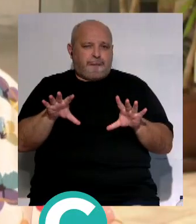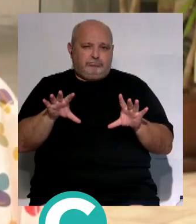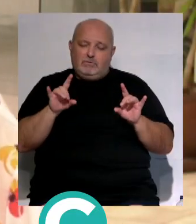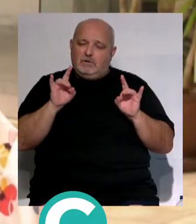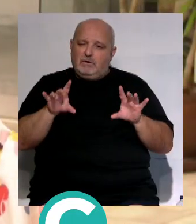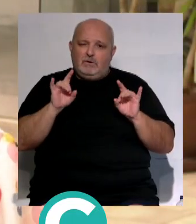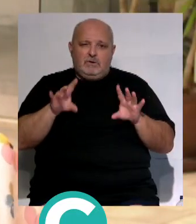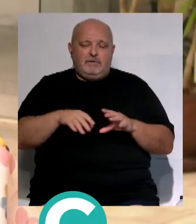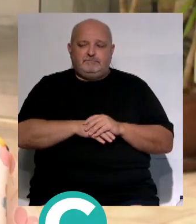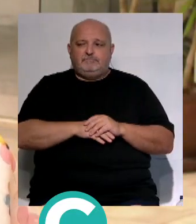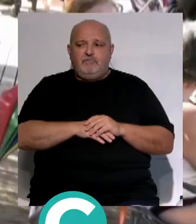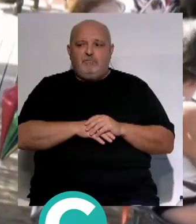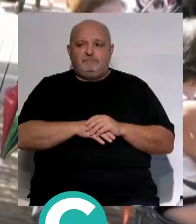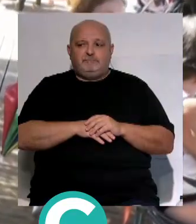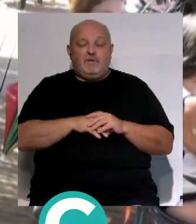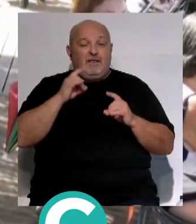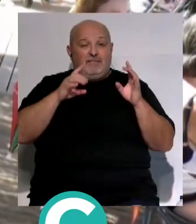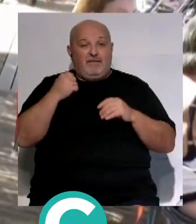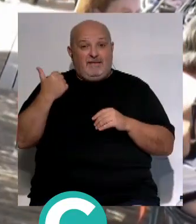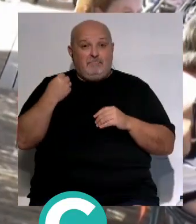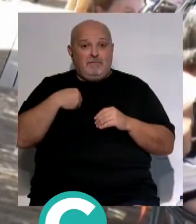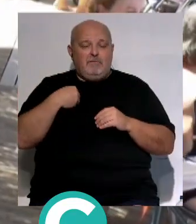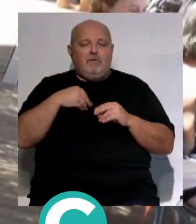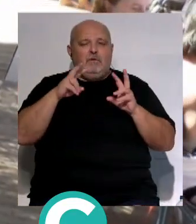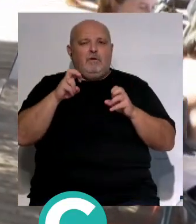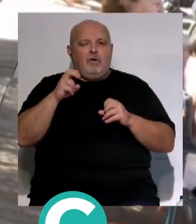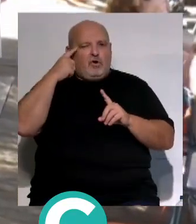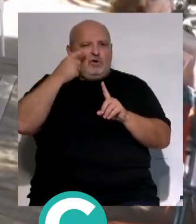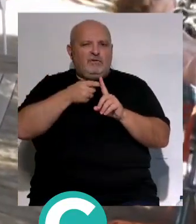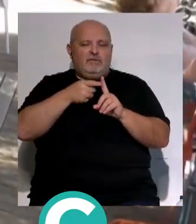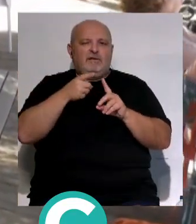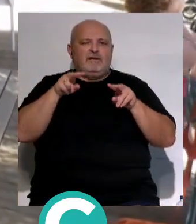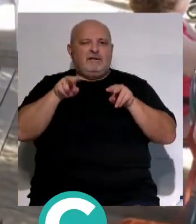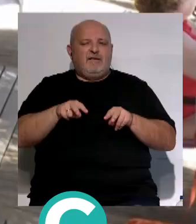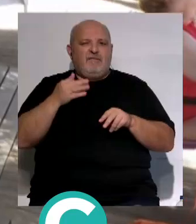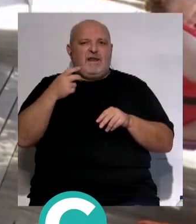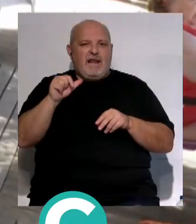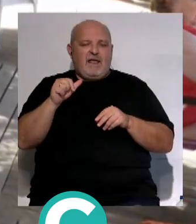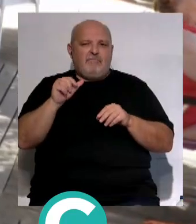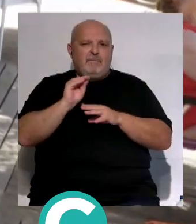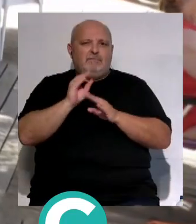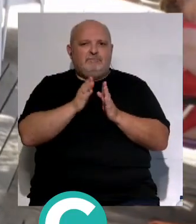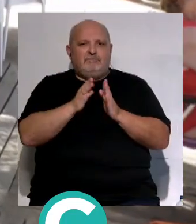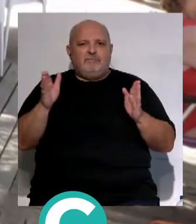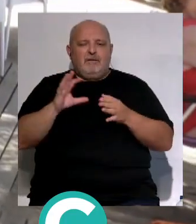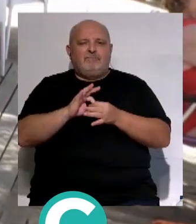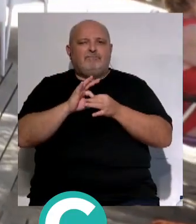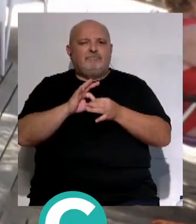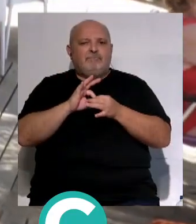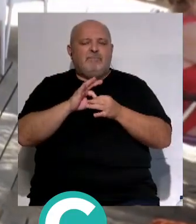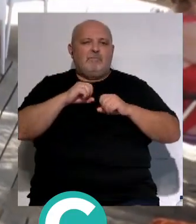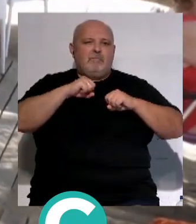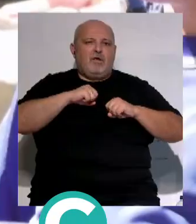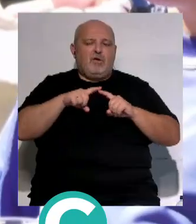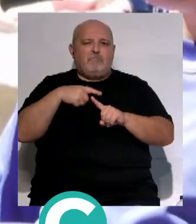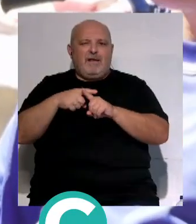son muy delicadas. Iniciativas como esta se enmarcan en el objetivo de la residencia fragela de mantener los lazos de los